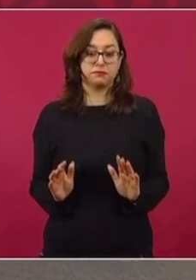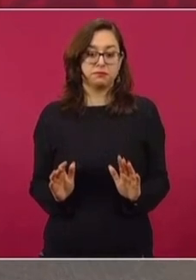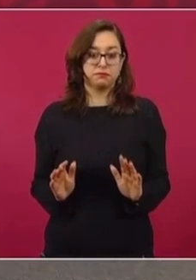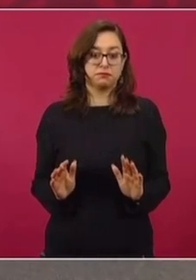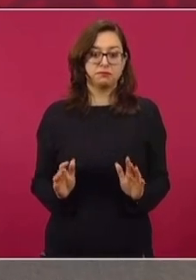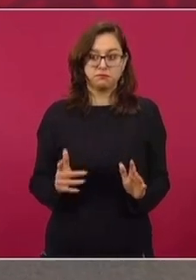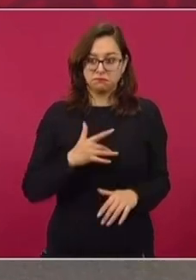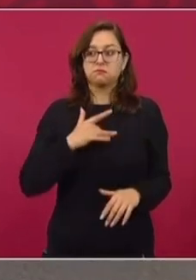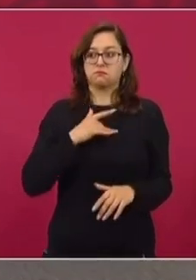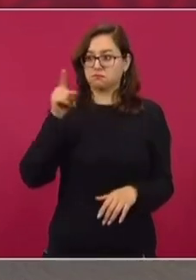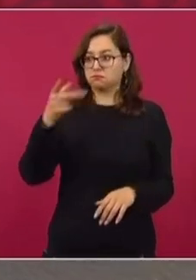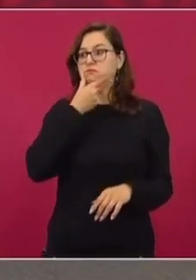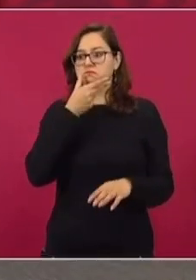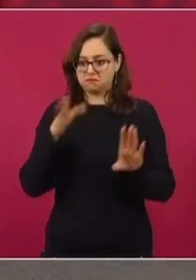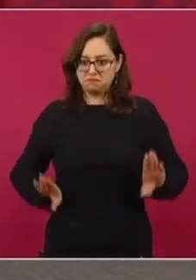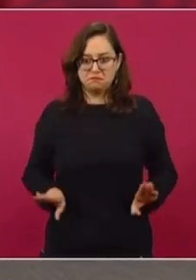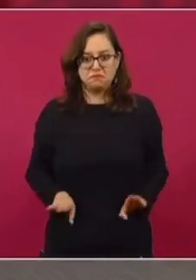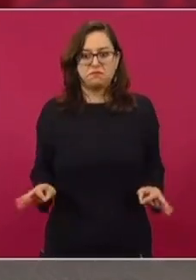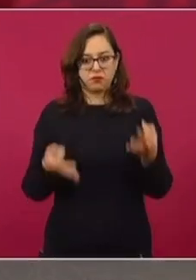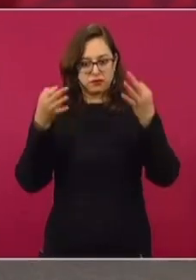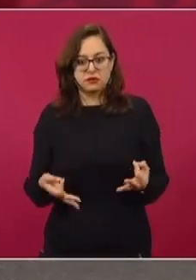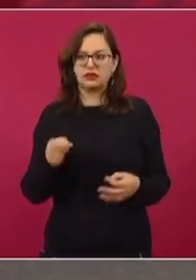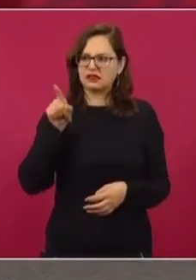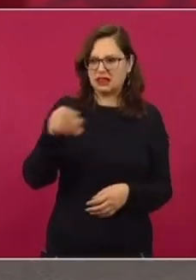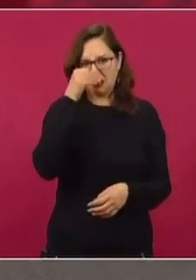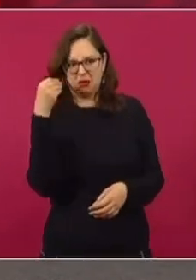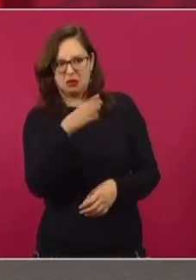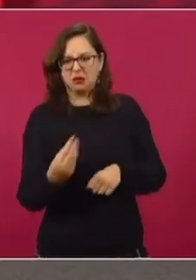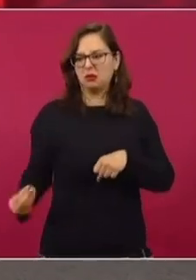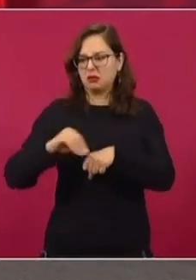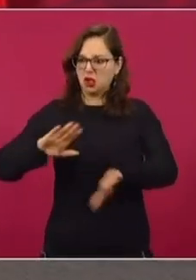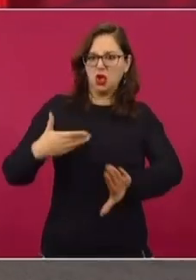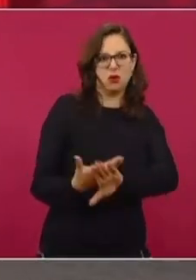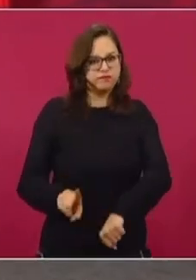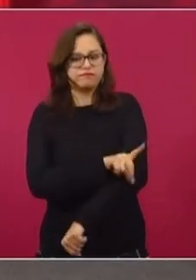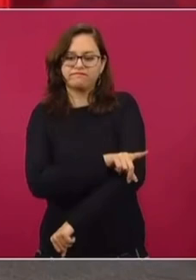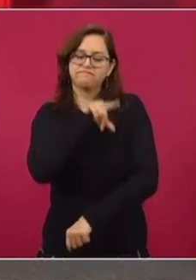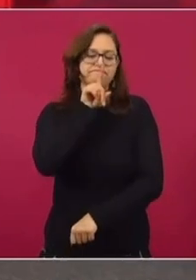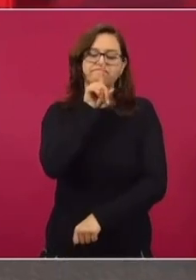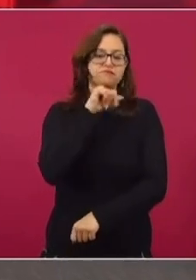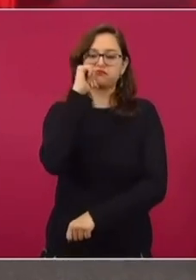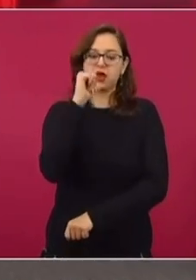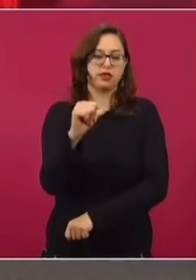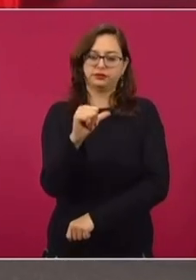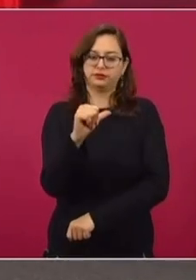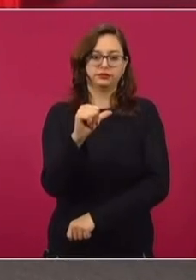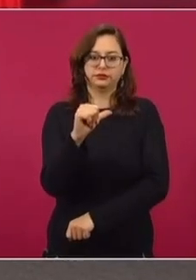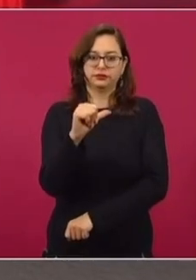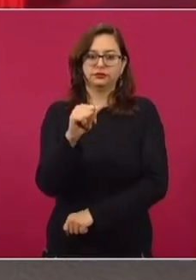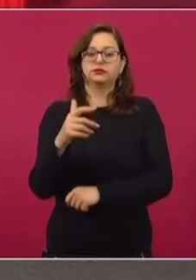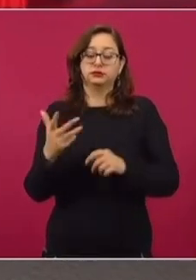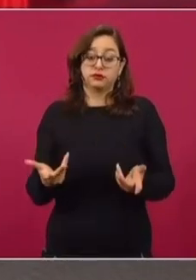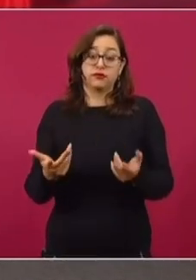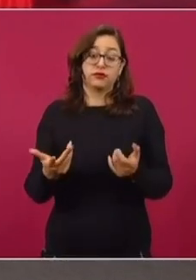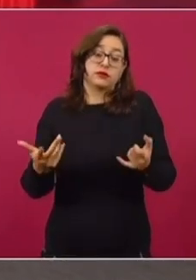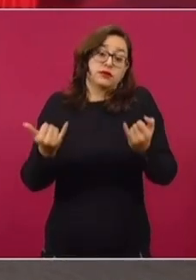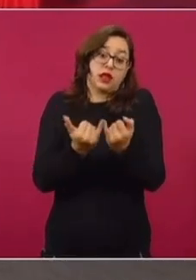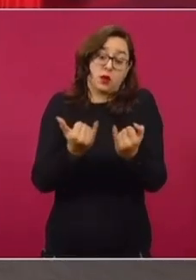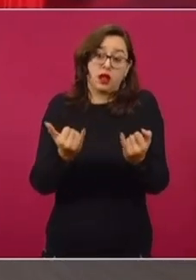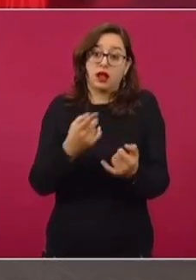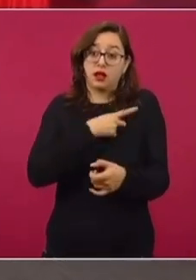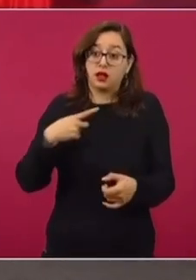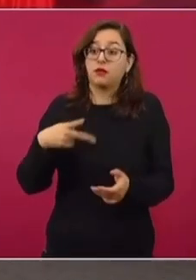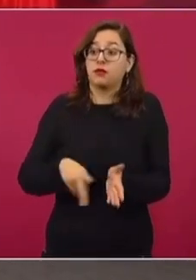considero un agente íntegra, incapaz de fabricar delitos. Y por lo que corresponde a nosotros, también porque hay que estarlo